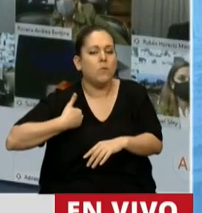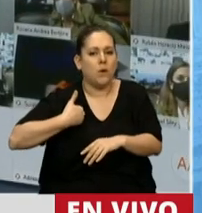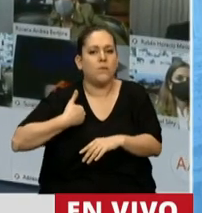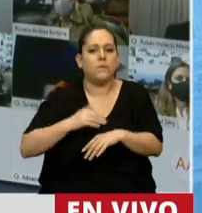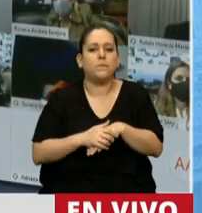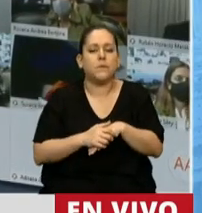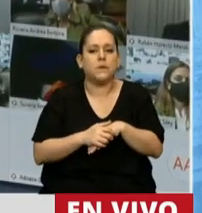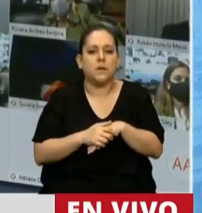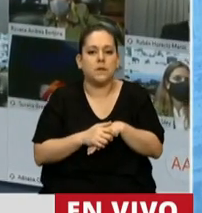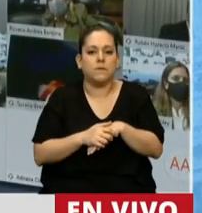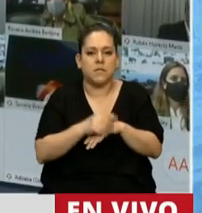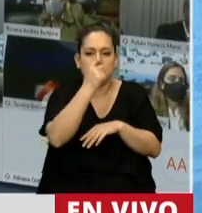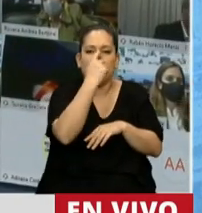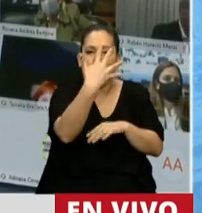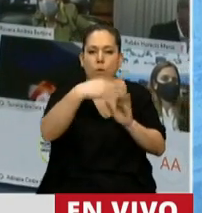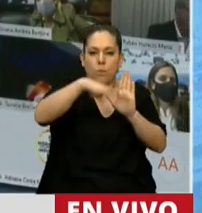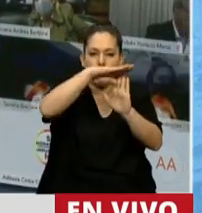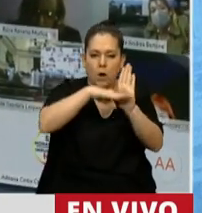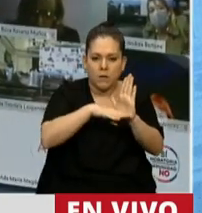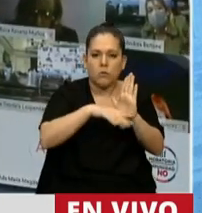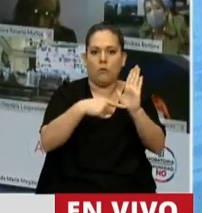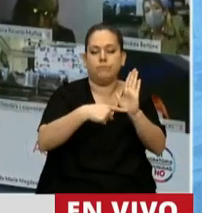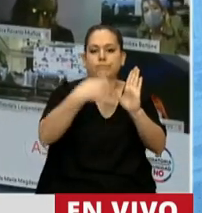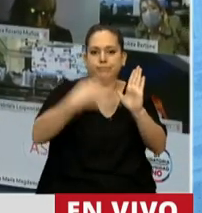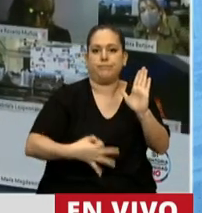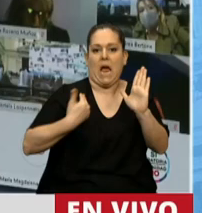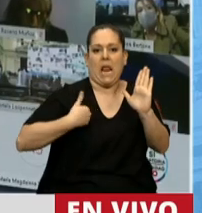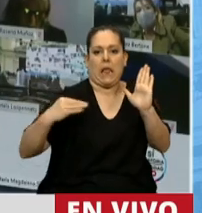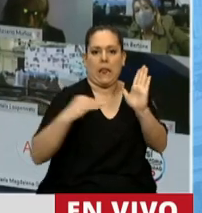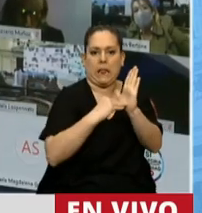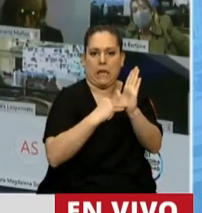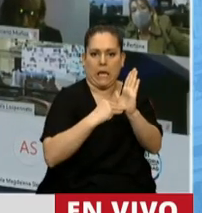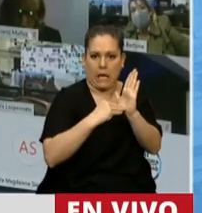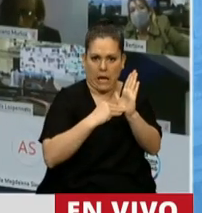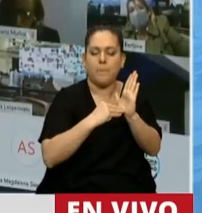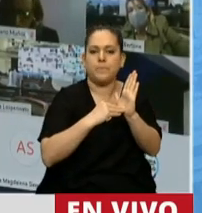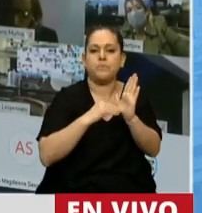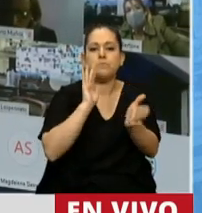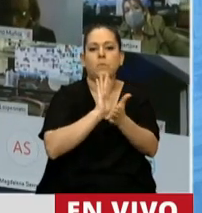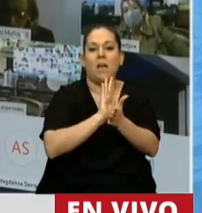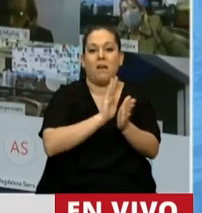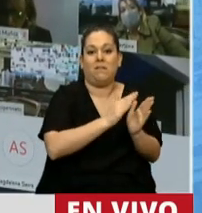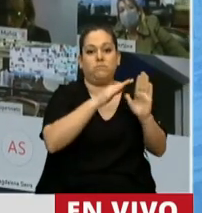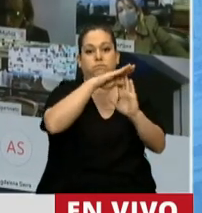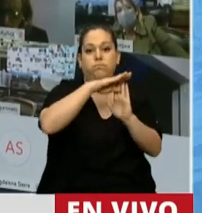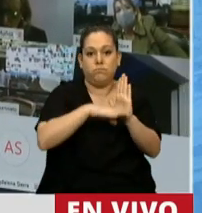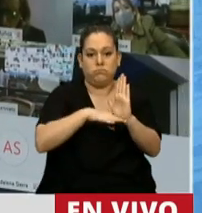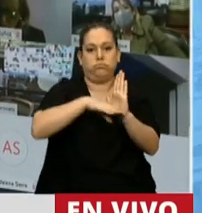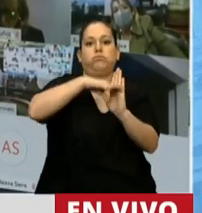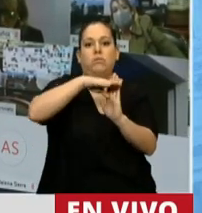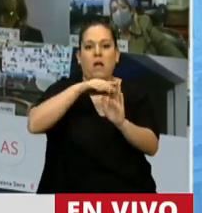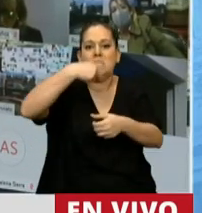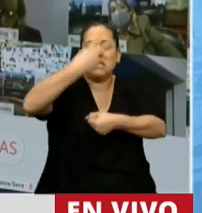país en hacer la presentación. Y fue el segundo país en volumen de trabajo.